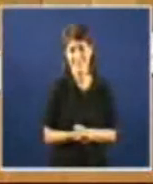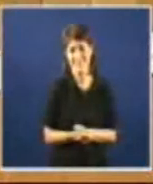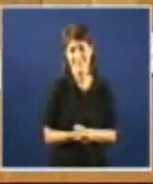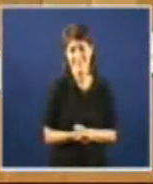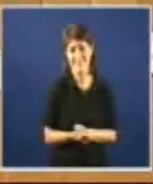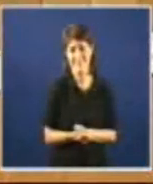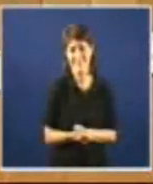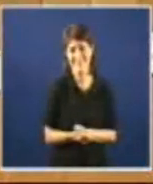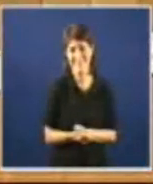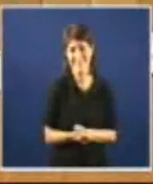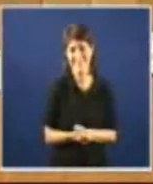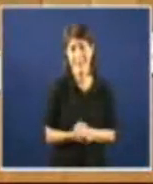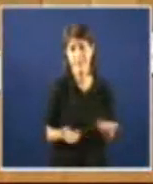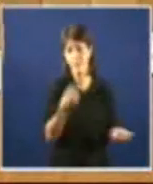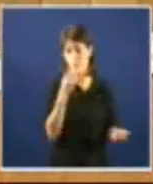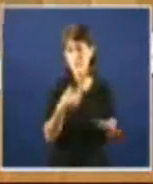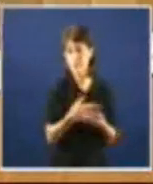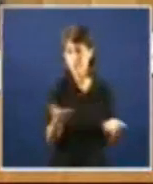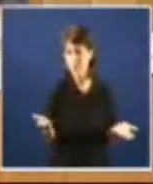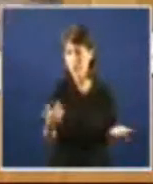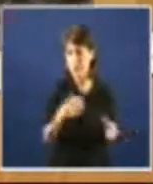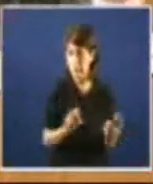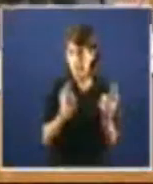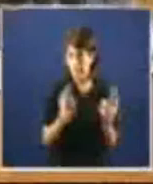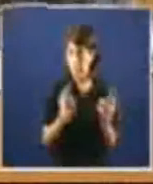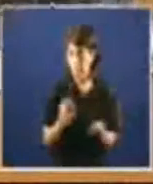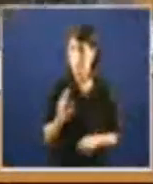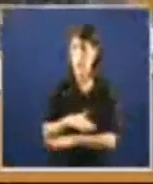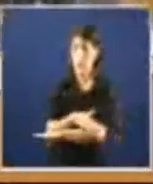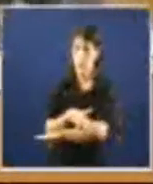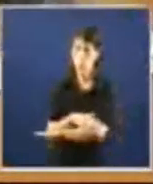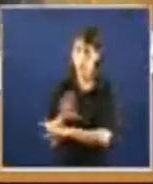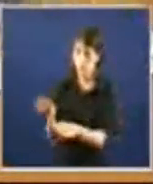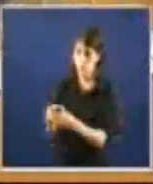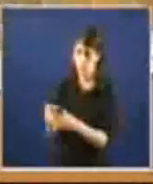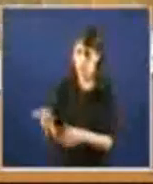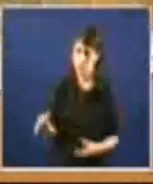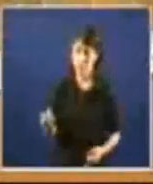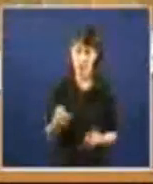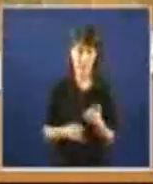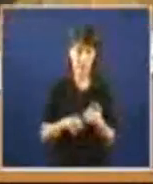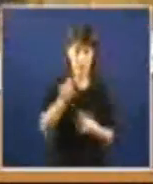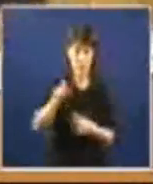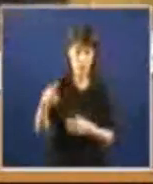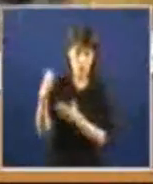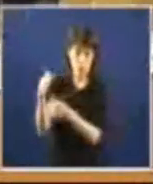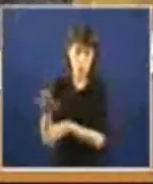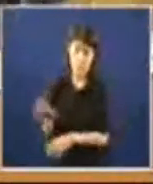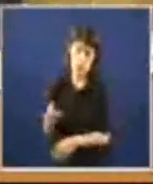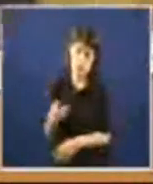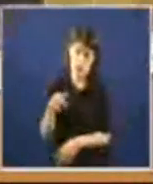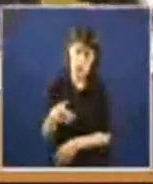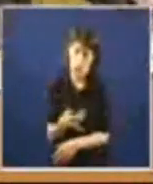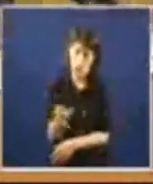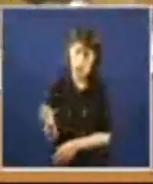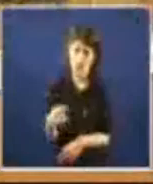Bueno, como señorías, especialmente os membros do goberno, ainda que esteñan ausentes, sempre están presentes, son